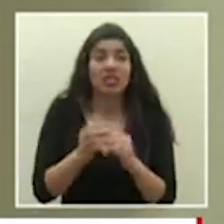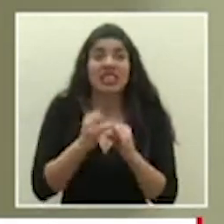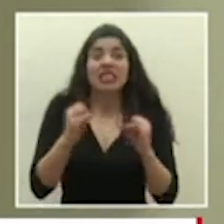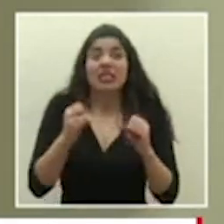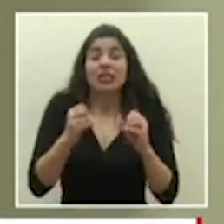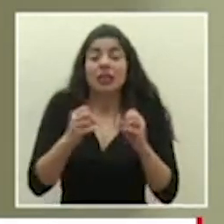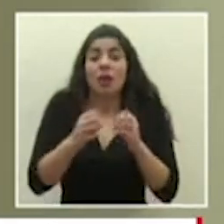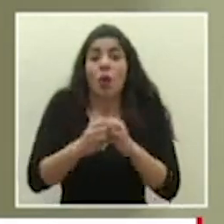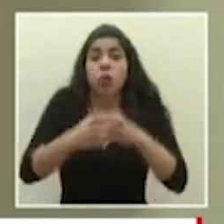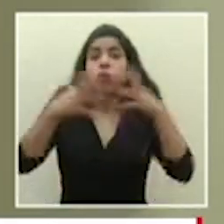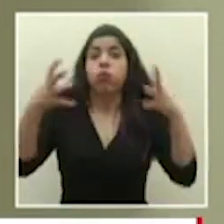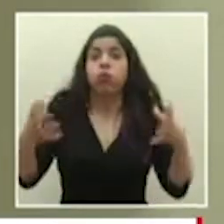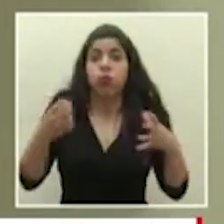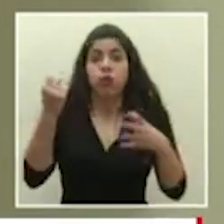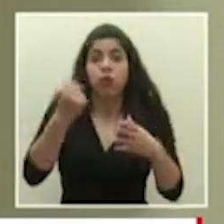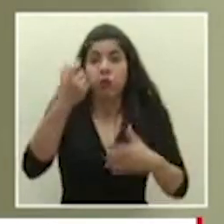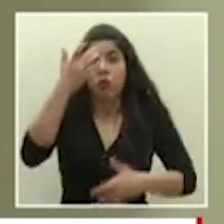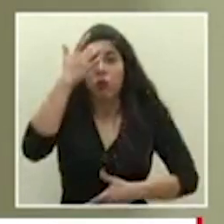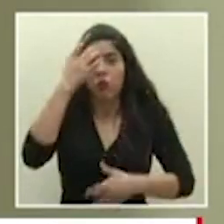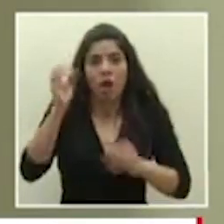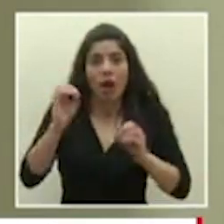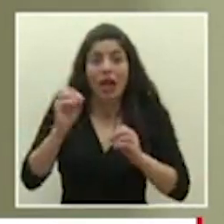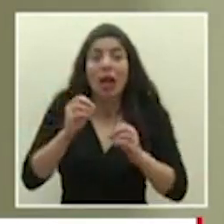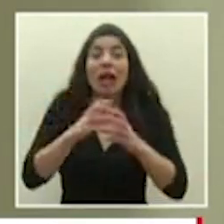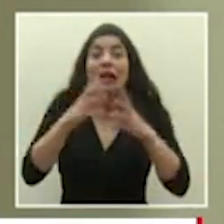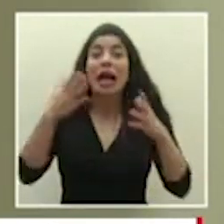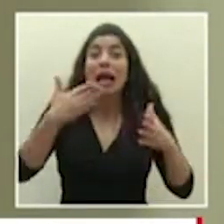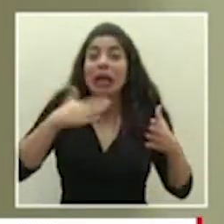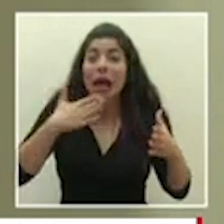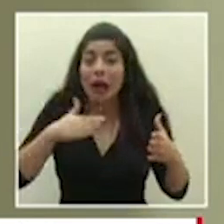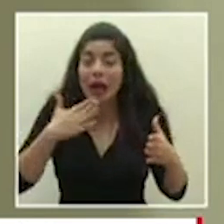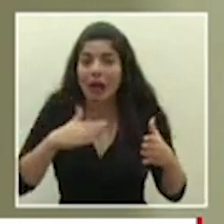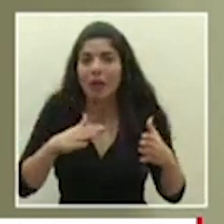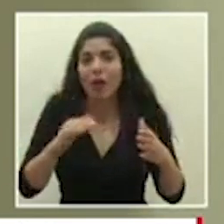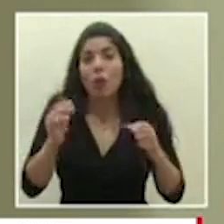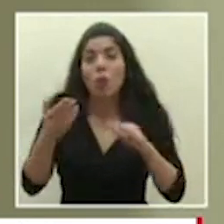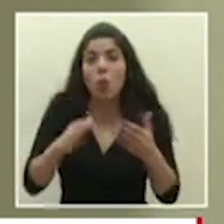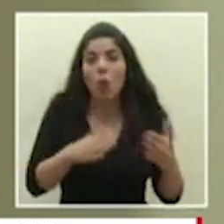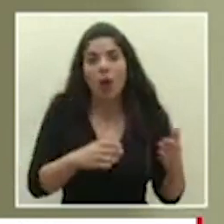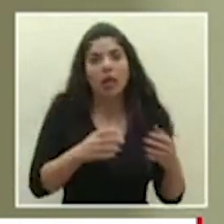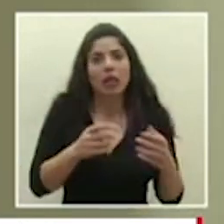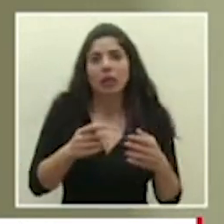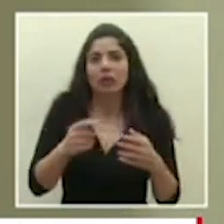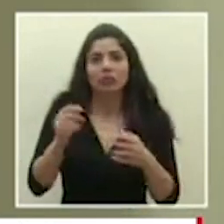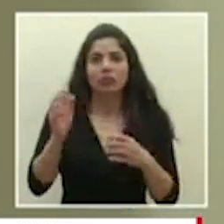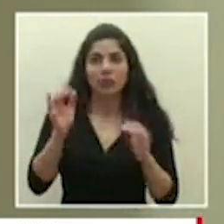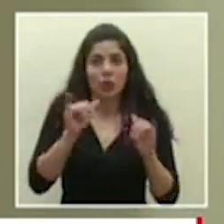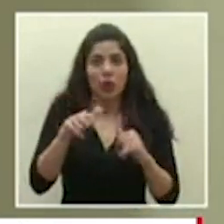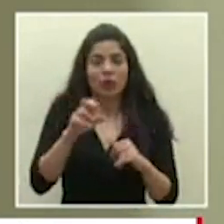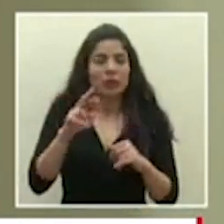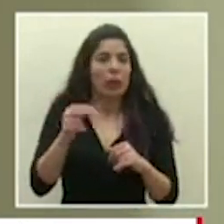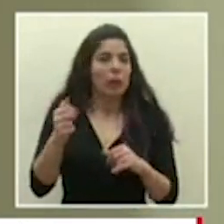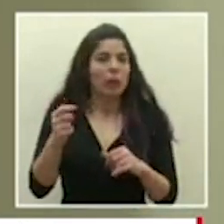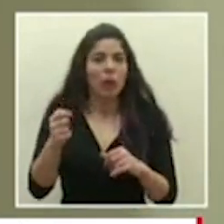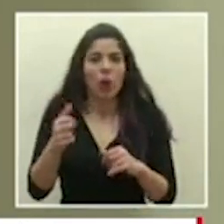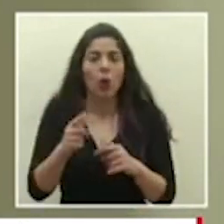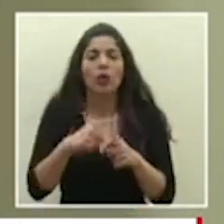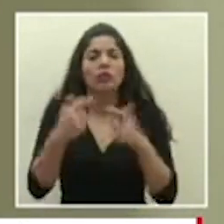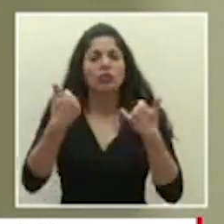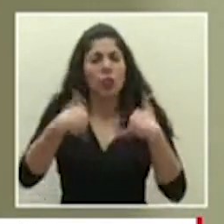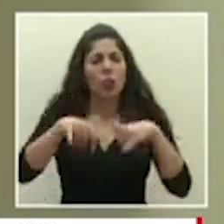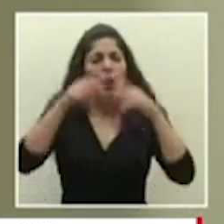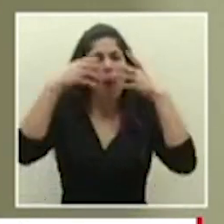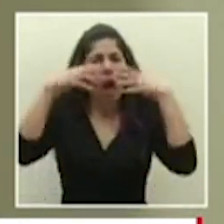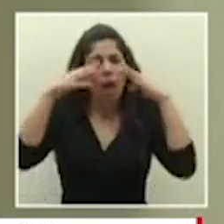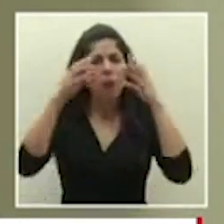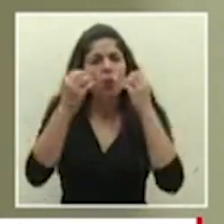aumento repentino de casos y sobre todo de casos graves con muertes así que yo sigo admirando mucho el